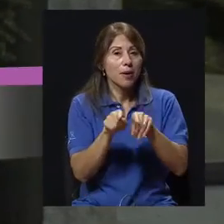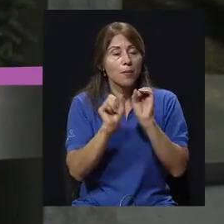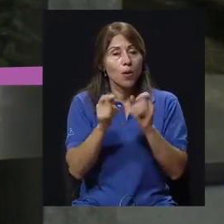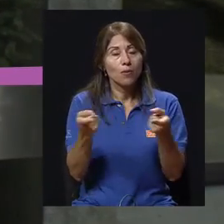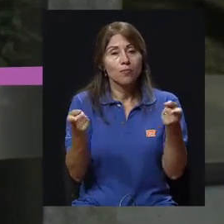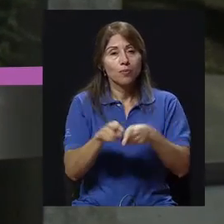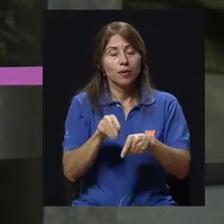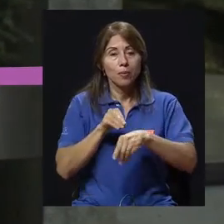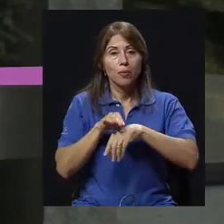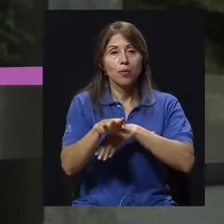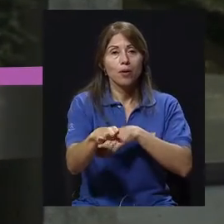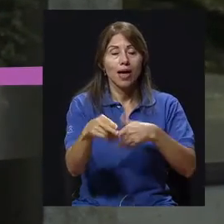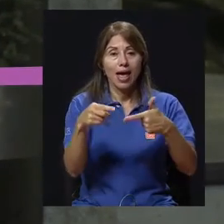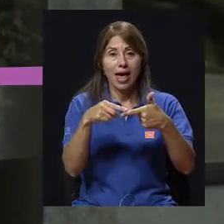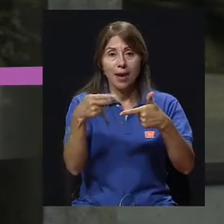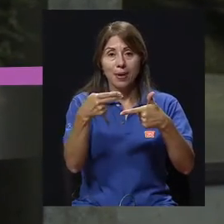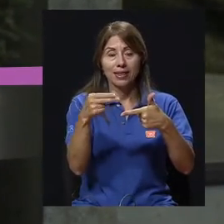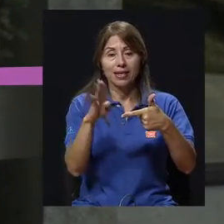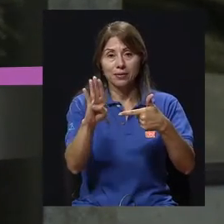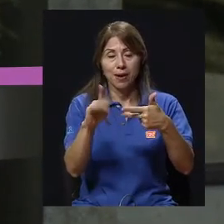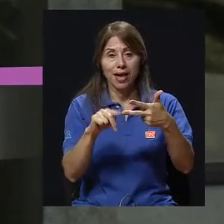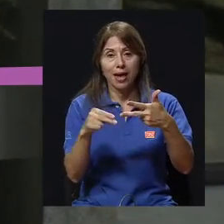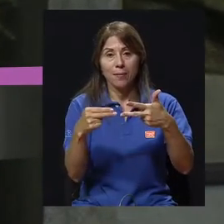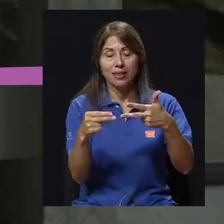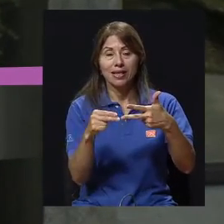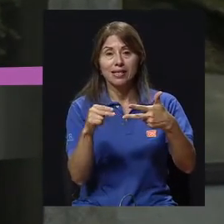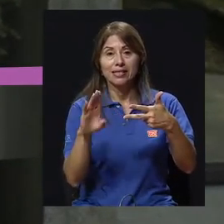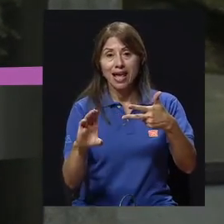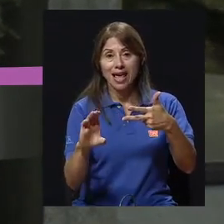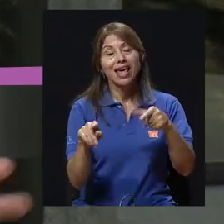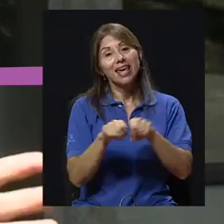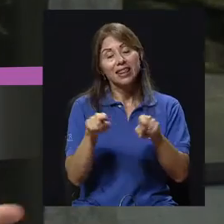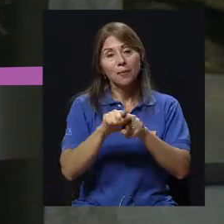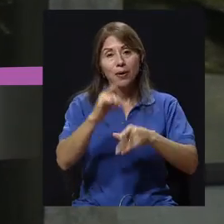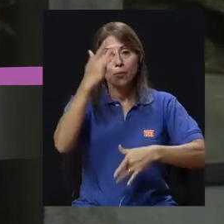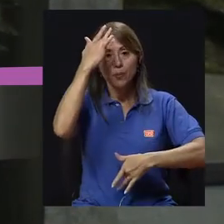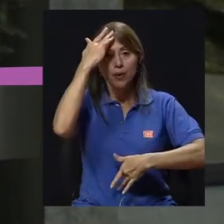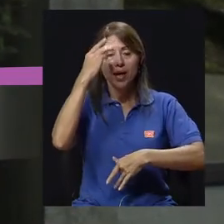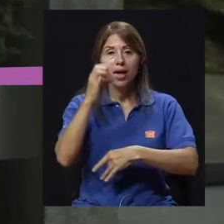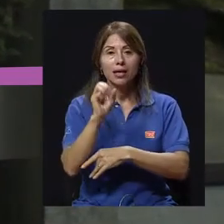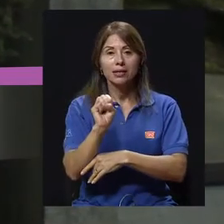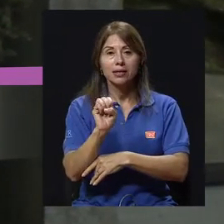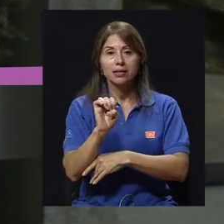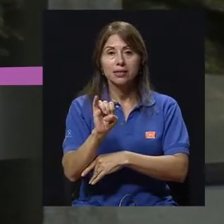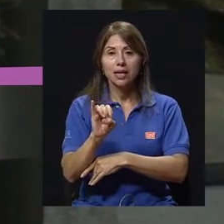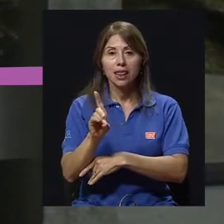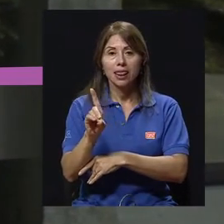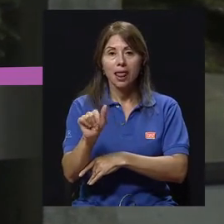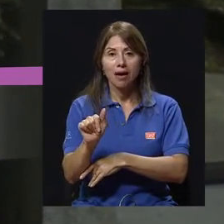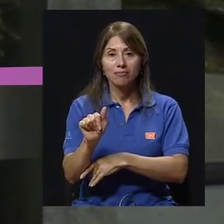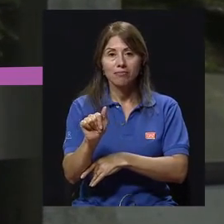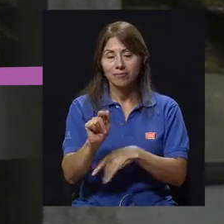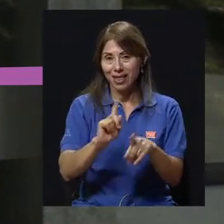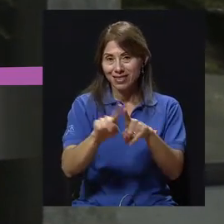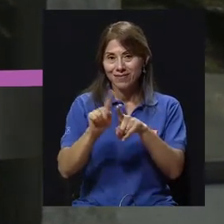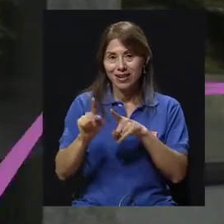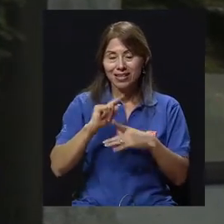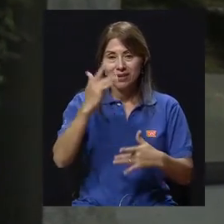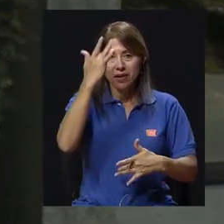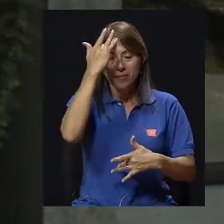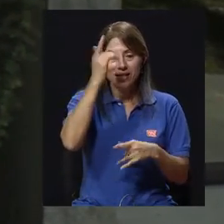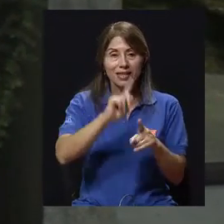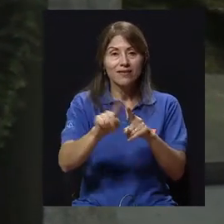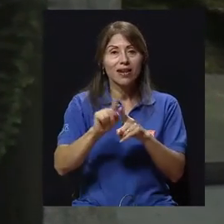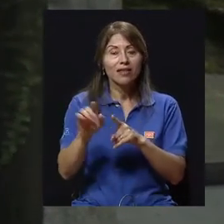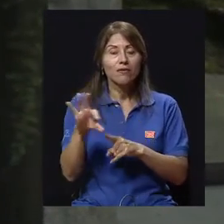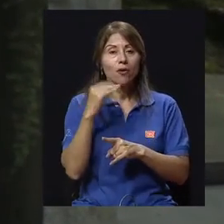¿Verdad? La hepatitis C y el SIDA también. Que también entran dentro de un conjunto de enfermedades que van como por la misma línea y